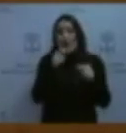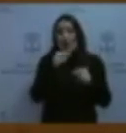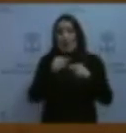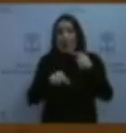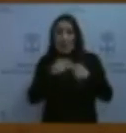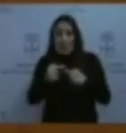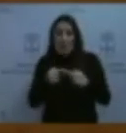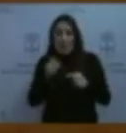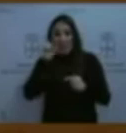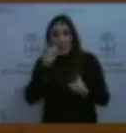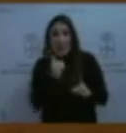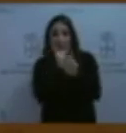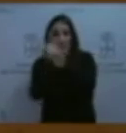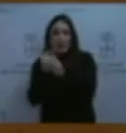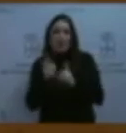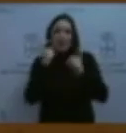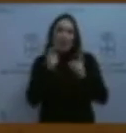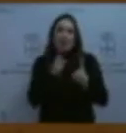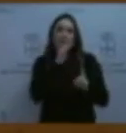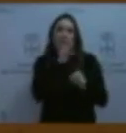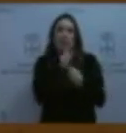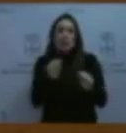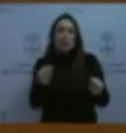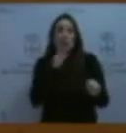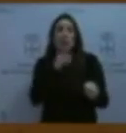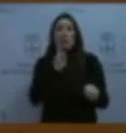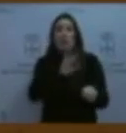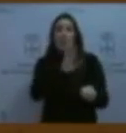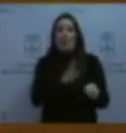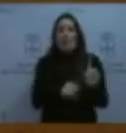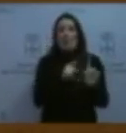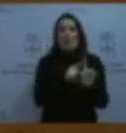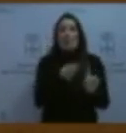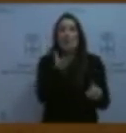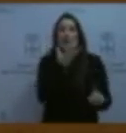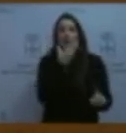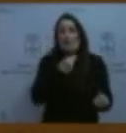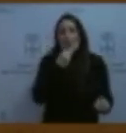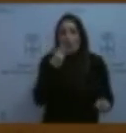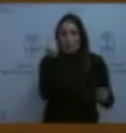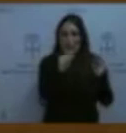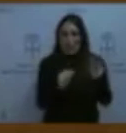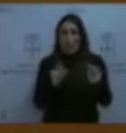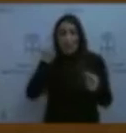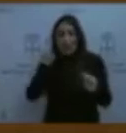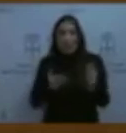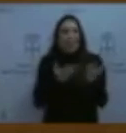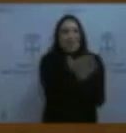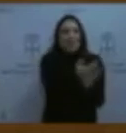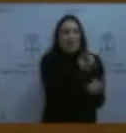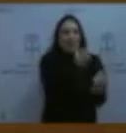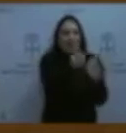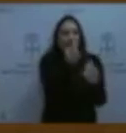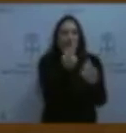profesorado, puesto que el componente que tenían era únicamente estético. Al profesor que fue a solicitar información sobre el estado de las